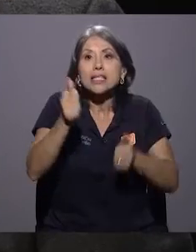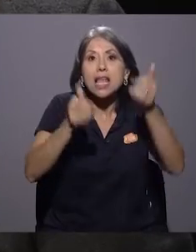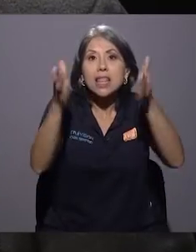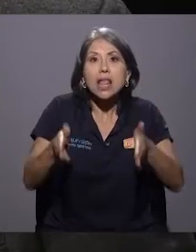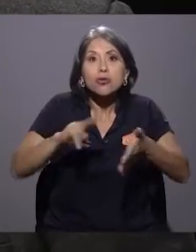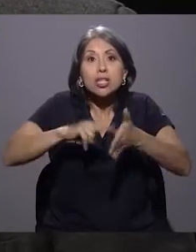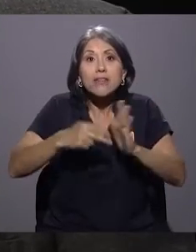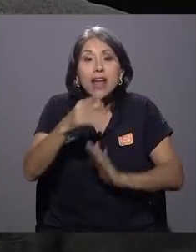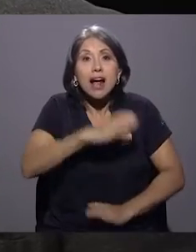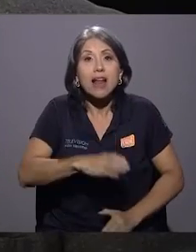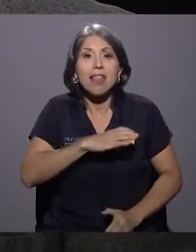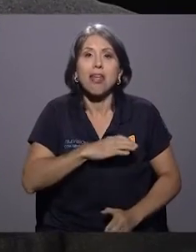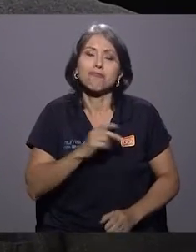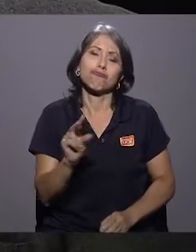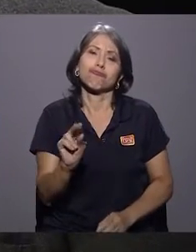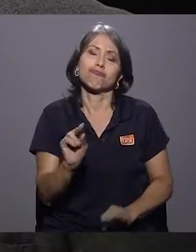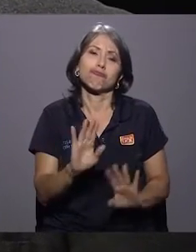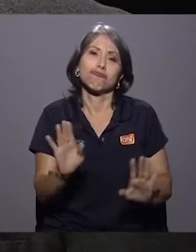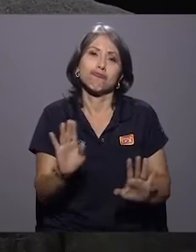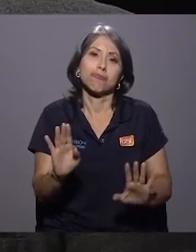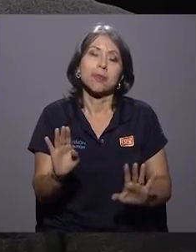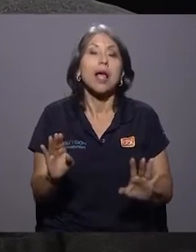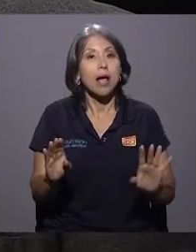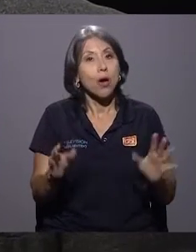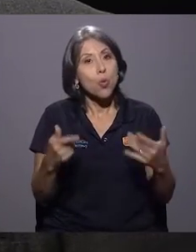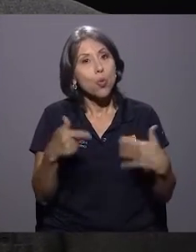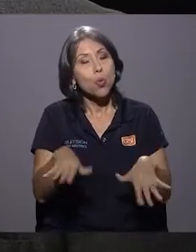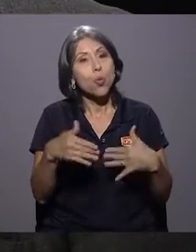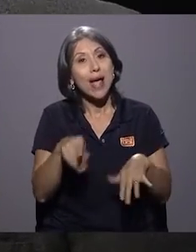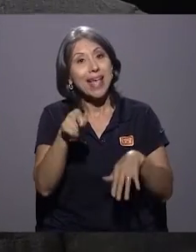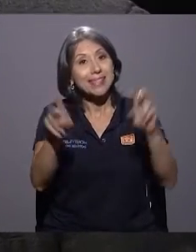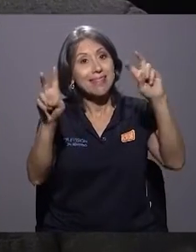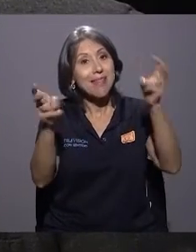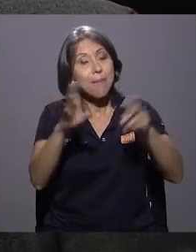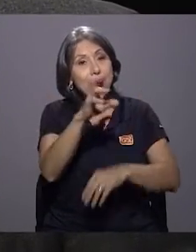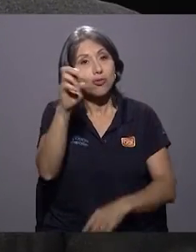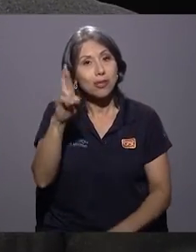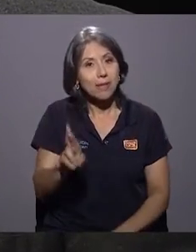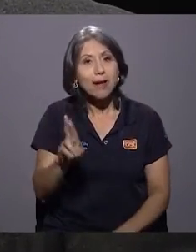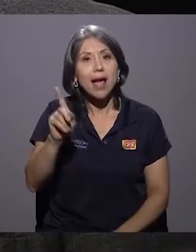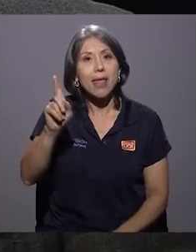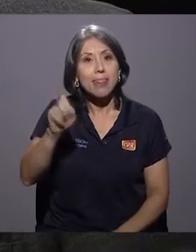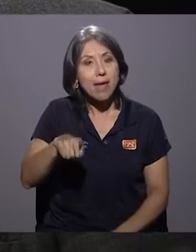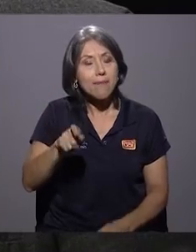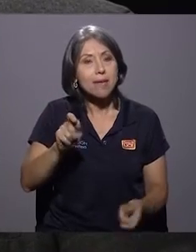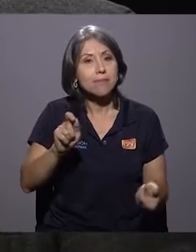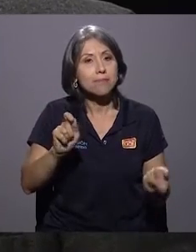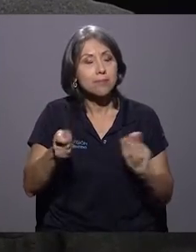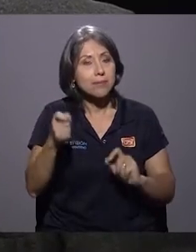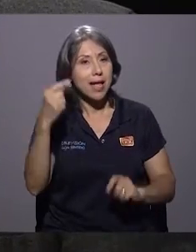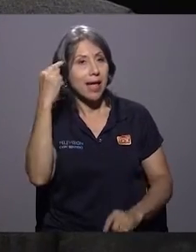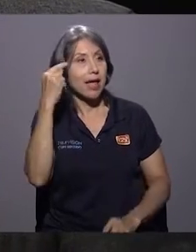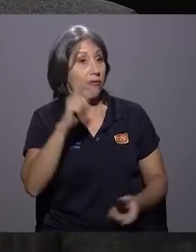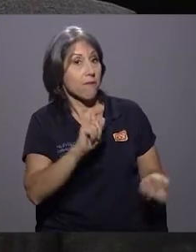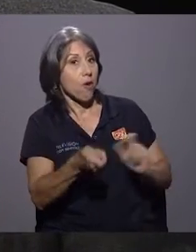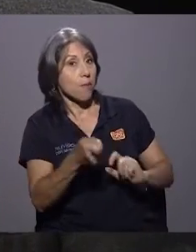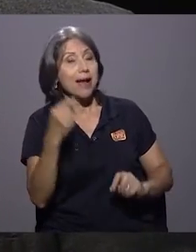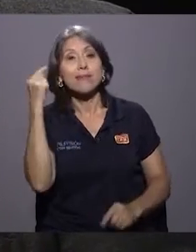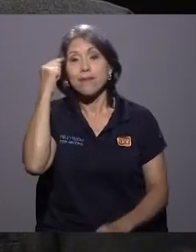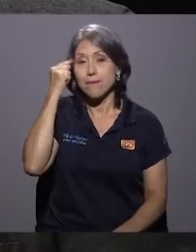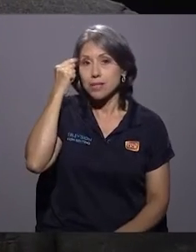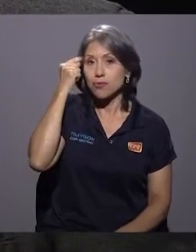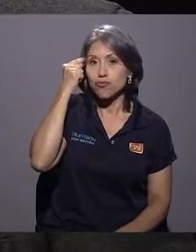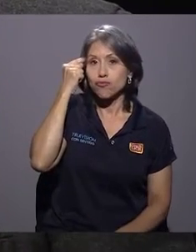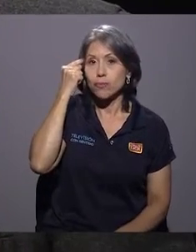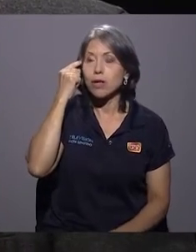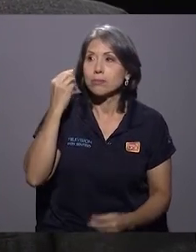calidad de candidatos. Y claramente es un tema en el que Costa Rica tiene que hacer una reflexión, una reforma. No es